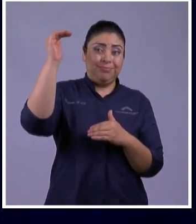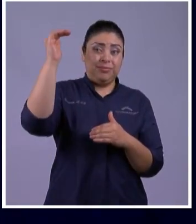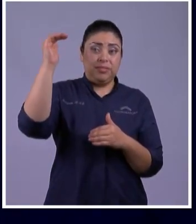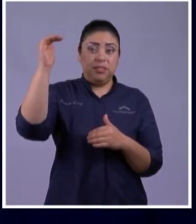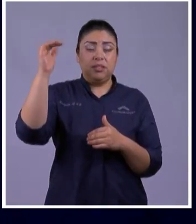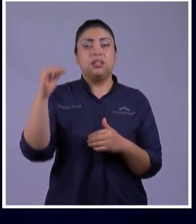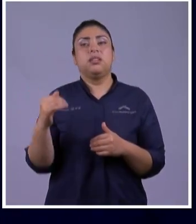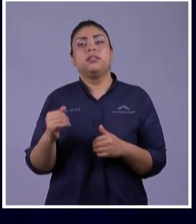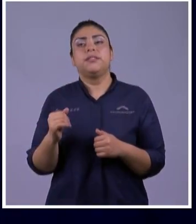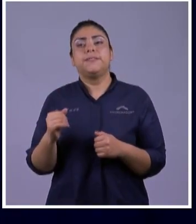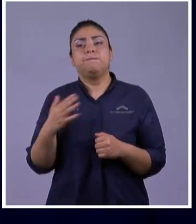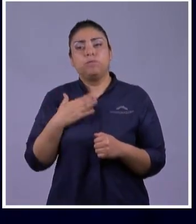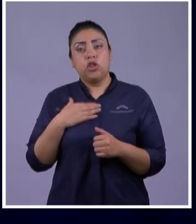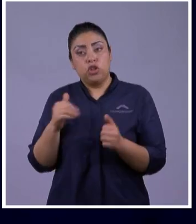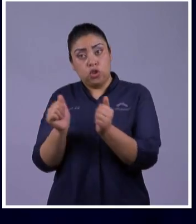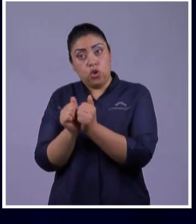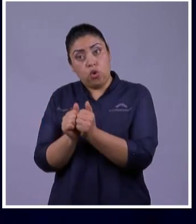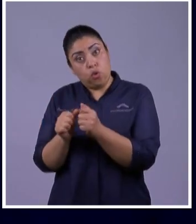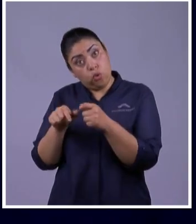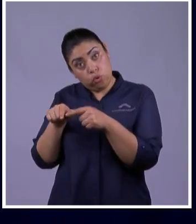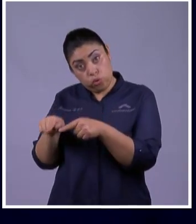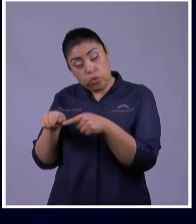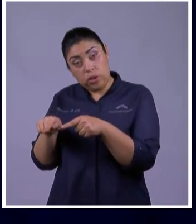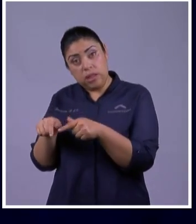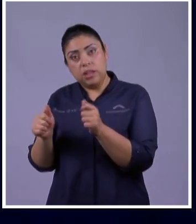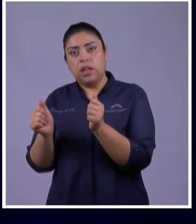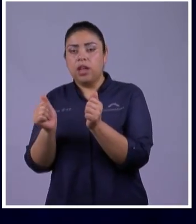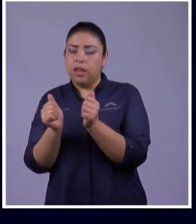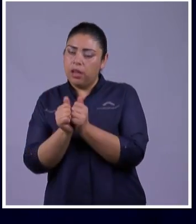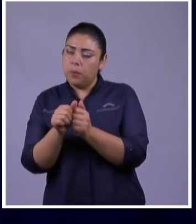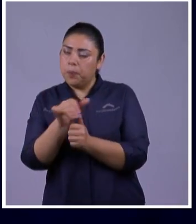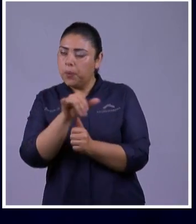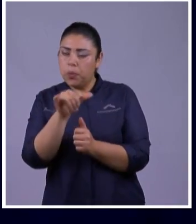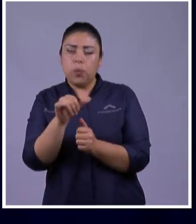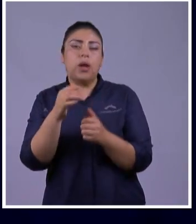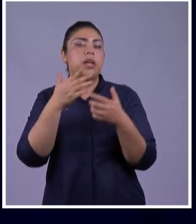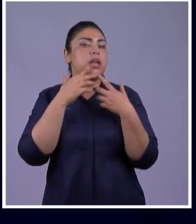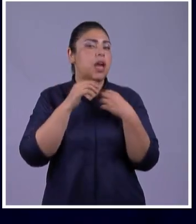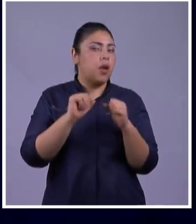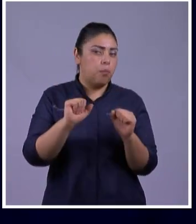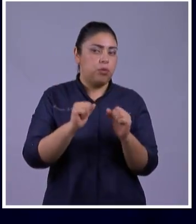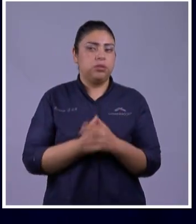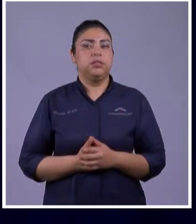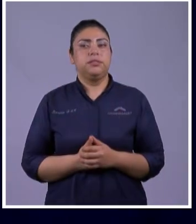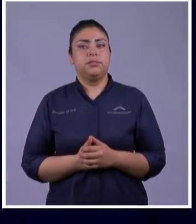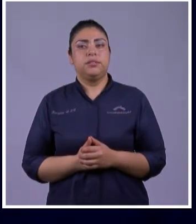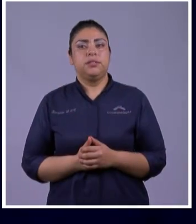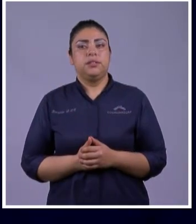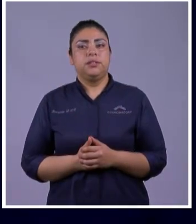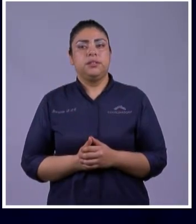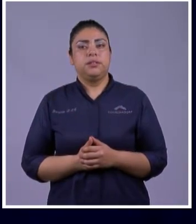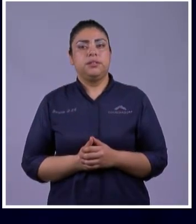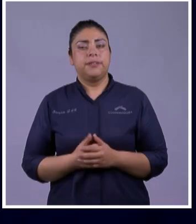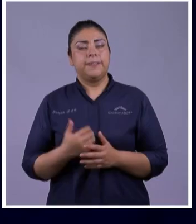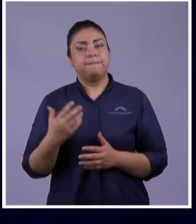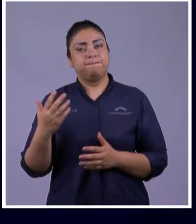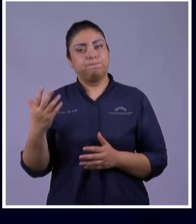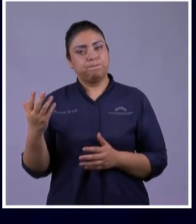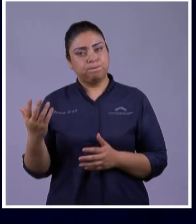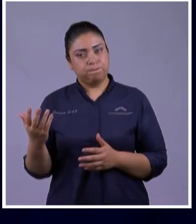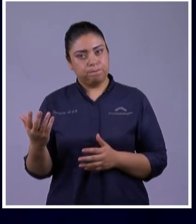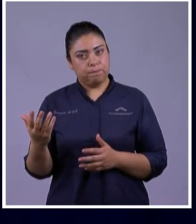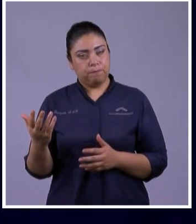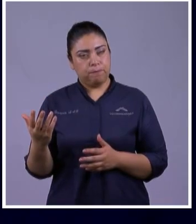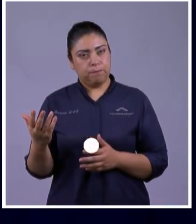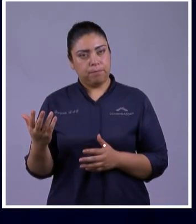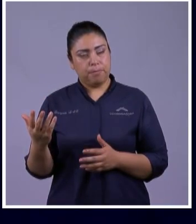Estaré contigo Pregunto Crees que Como estuvo Con Moisés Y estuvo Como Josué Está